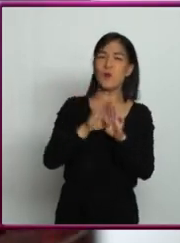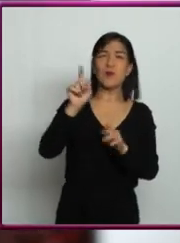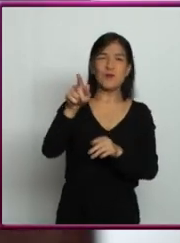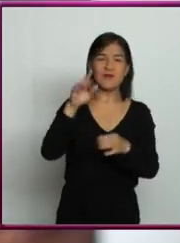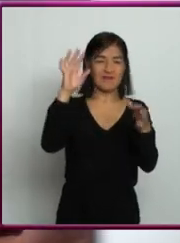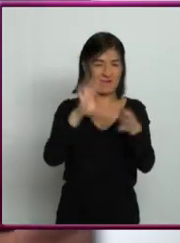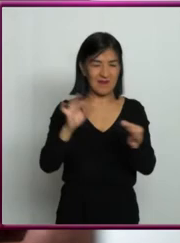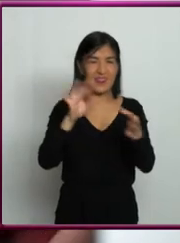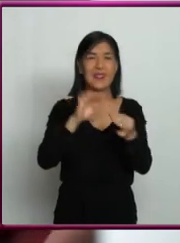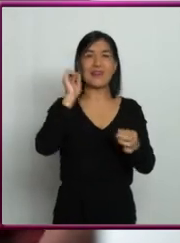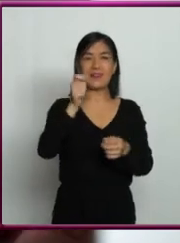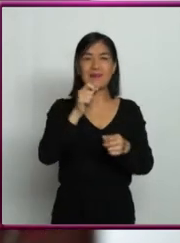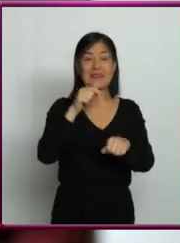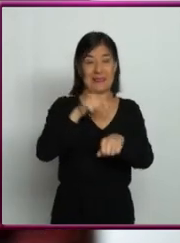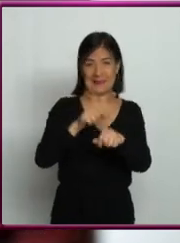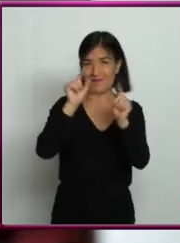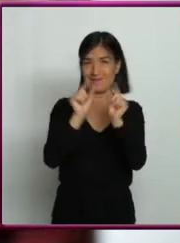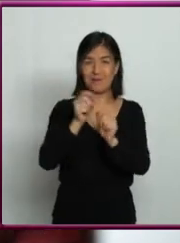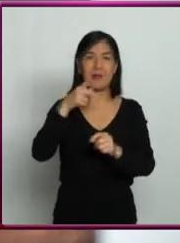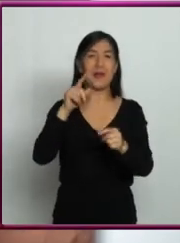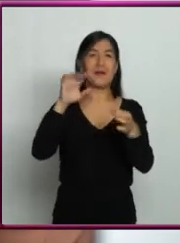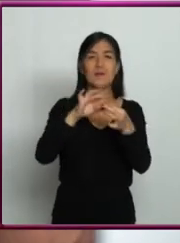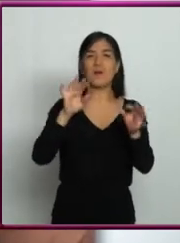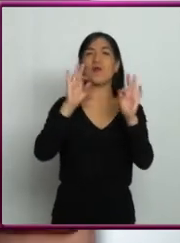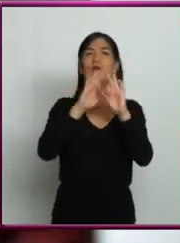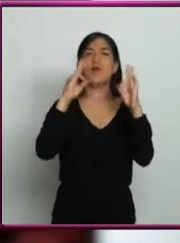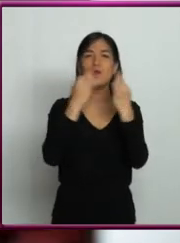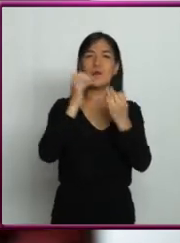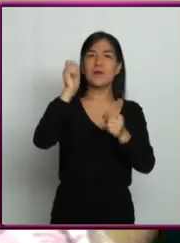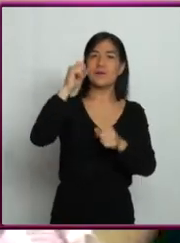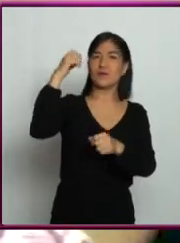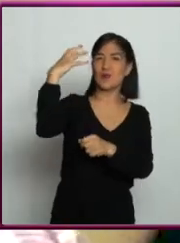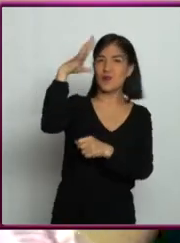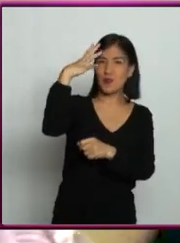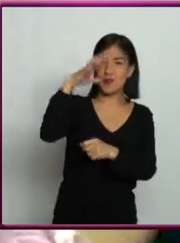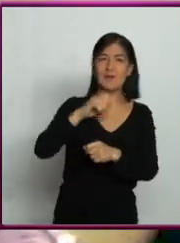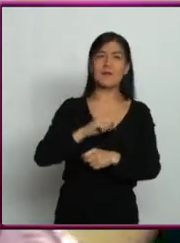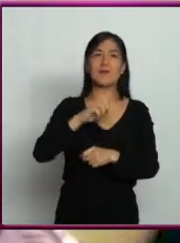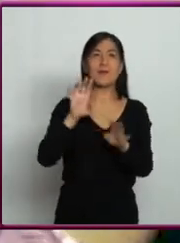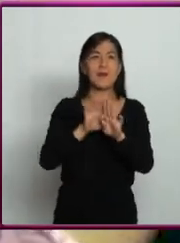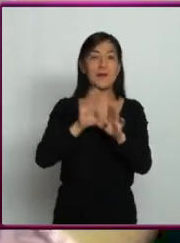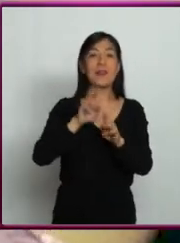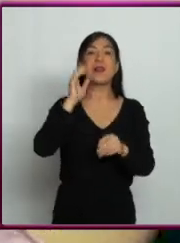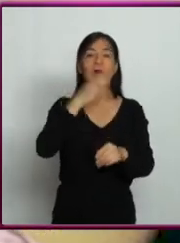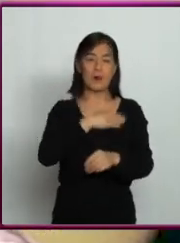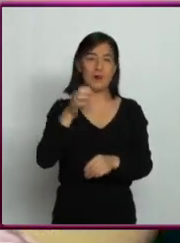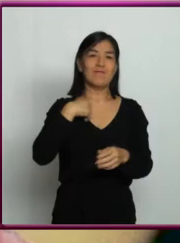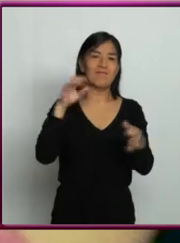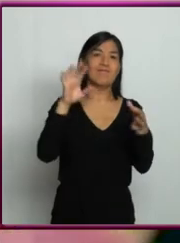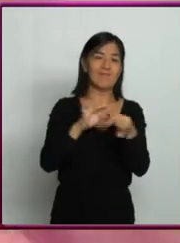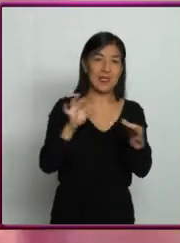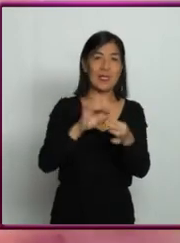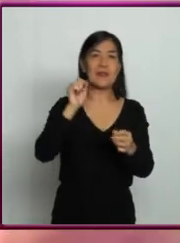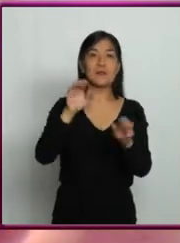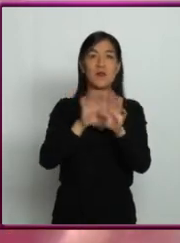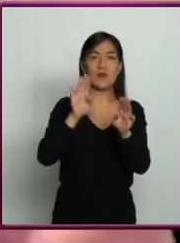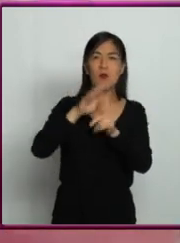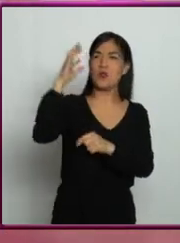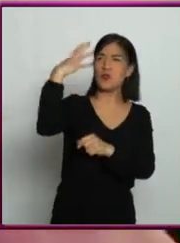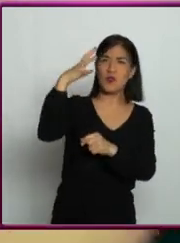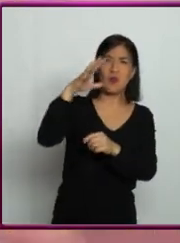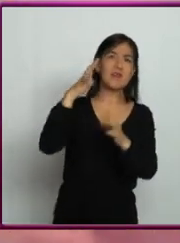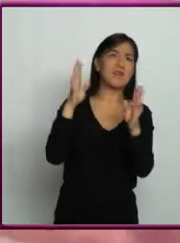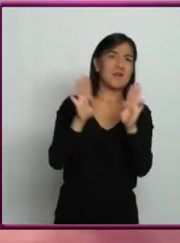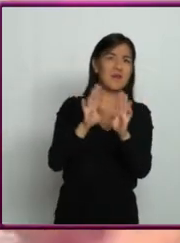describir en poco tiempo cómo se forma un sistema solar? Bueno, los sistemas solares se forman a partir del colapso de